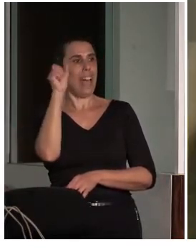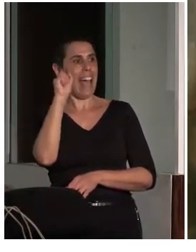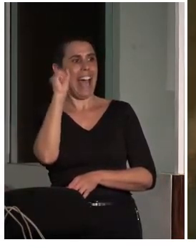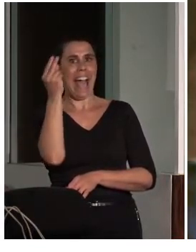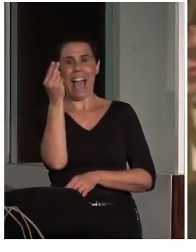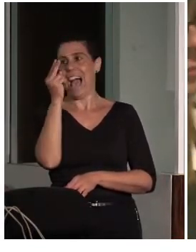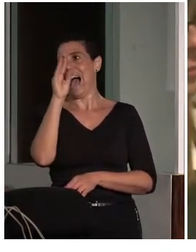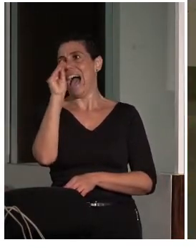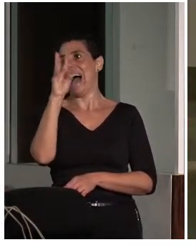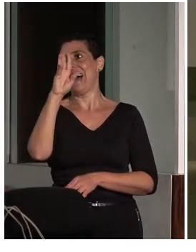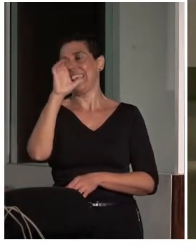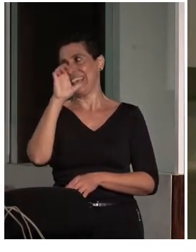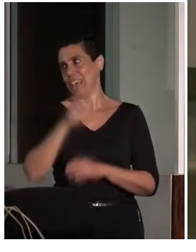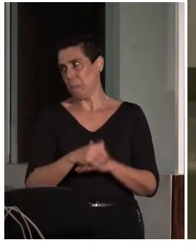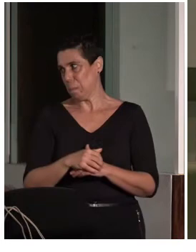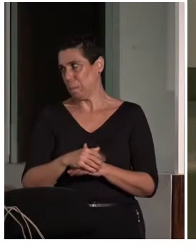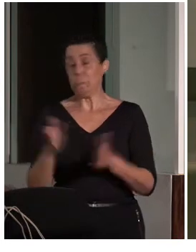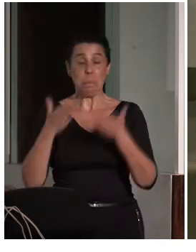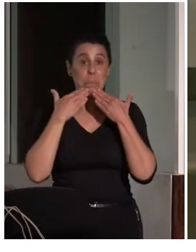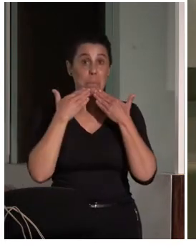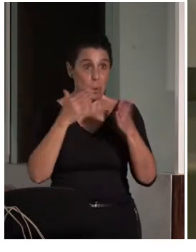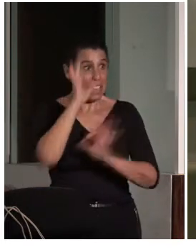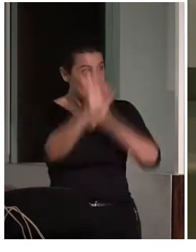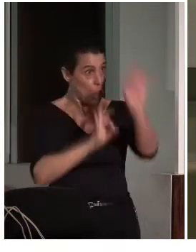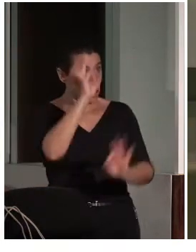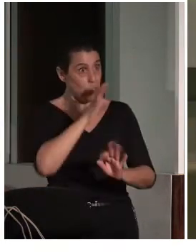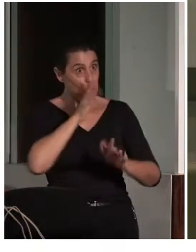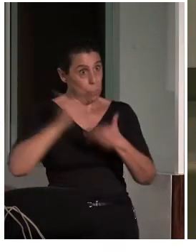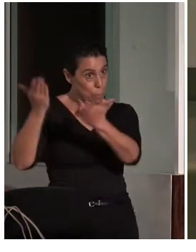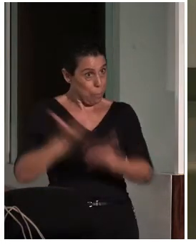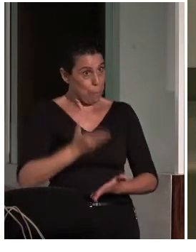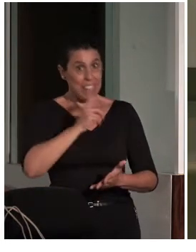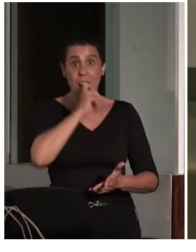Bueno, primero dar las gracias a la organización por la invitación a la Fundación ONCE.